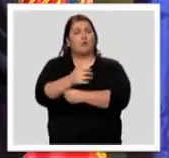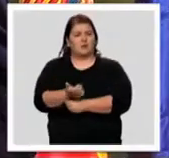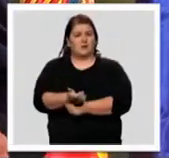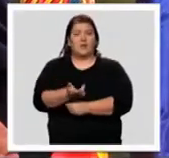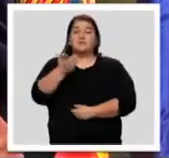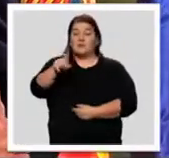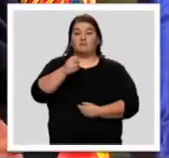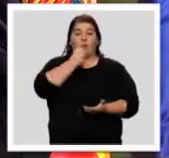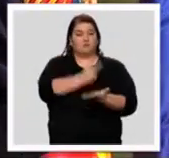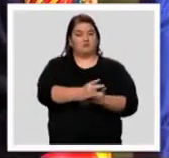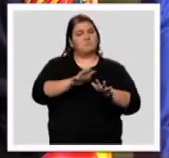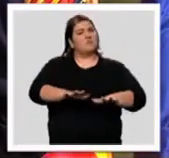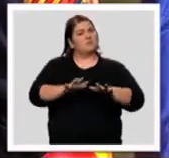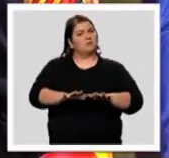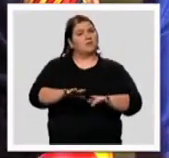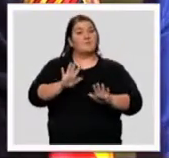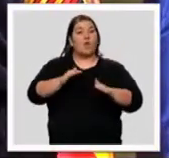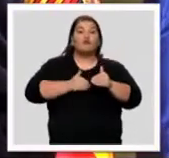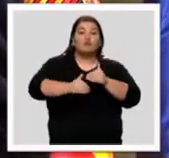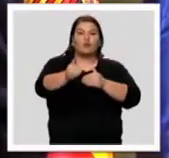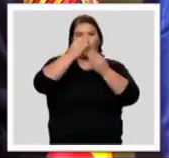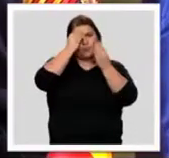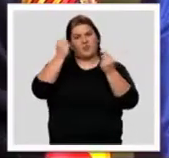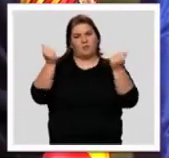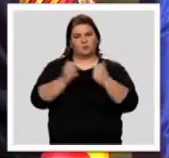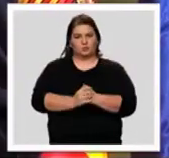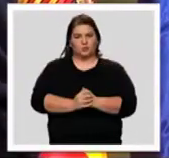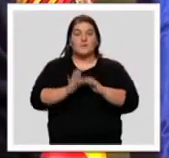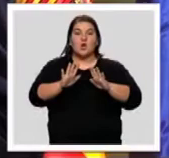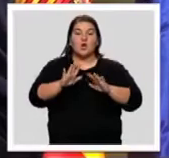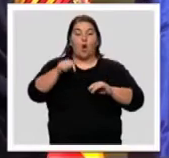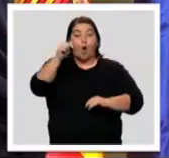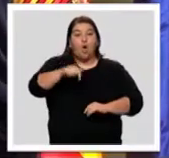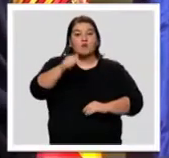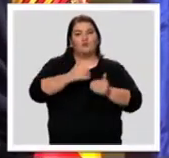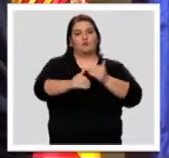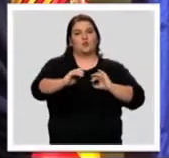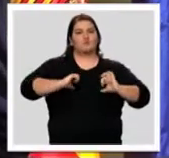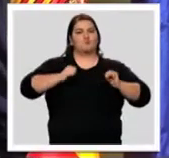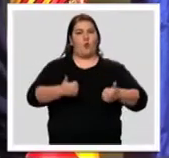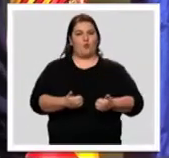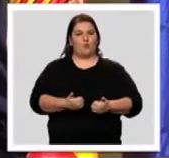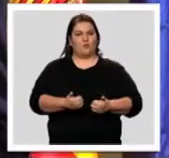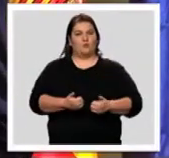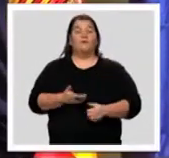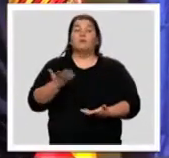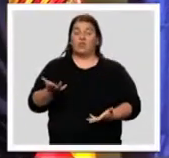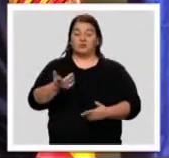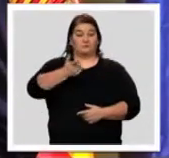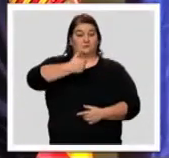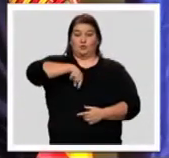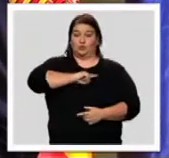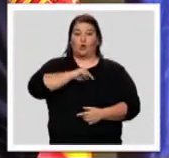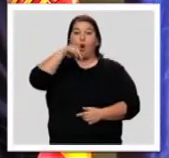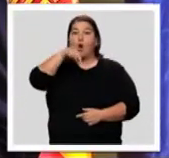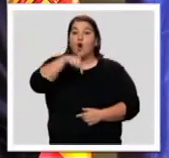Apostamos todo al presente y nos olvidamos del futuro. Pero el futuro empieza hoy. Y como consecuencia de todo